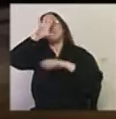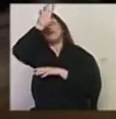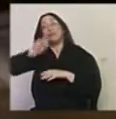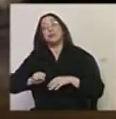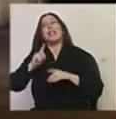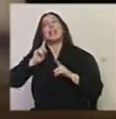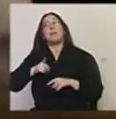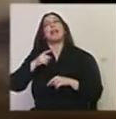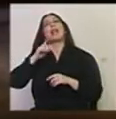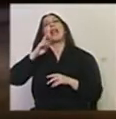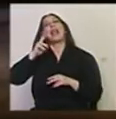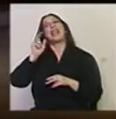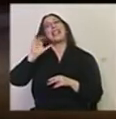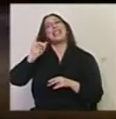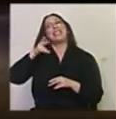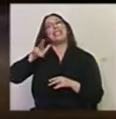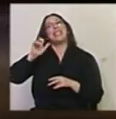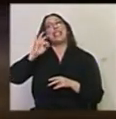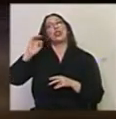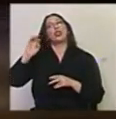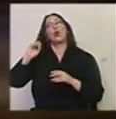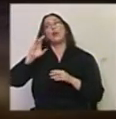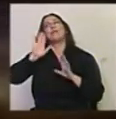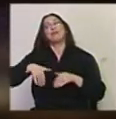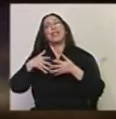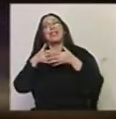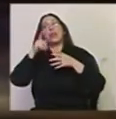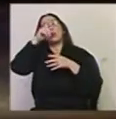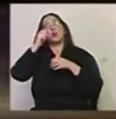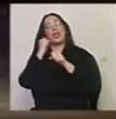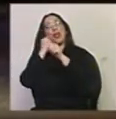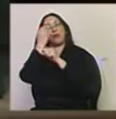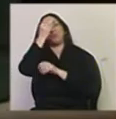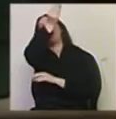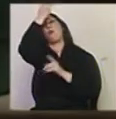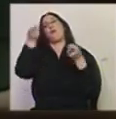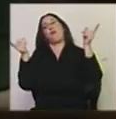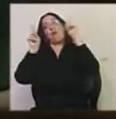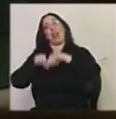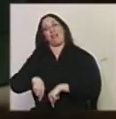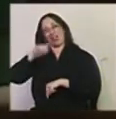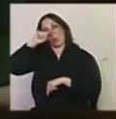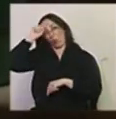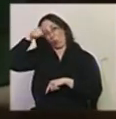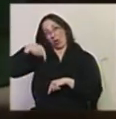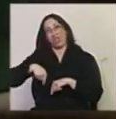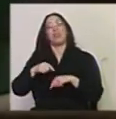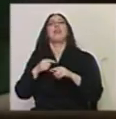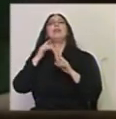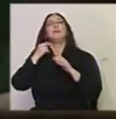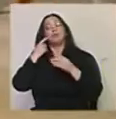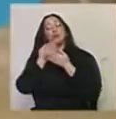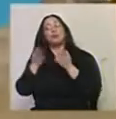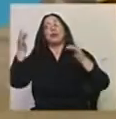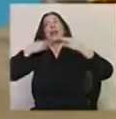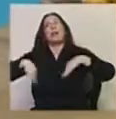María Noel Richetto, radicada en Estados Unidos en el American Ballet Theater de New York. Desde ese entonces se pusieron en escena las principales obras